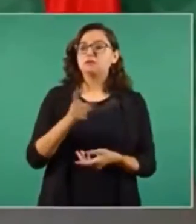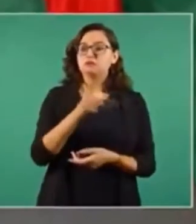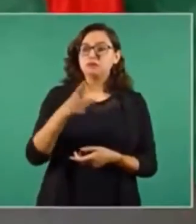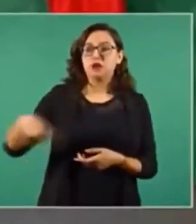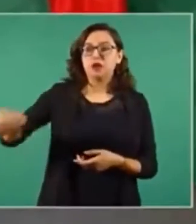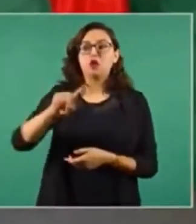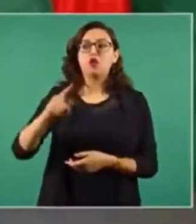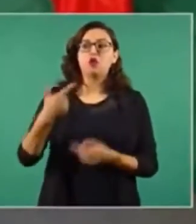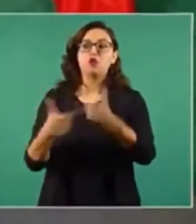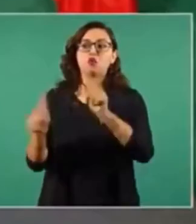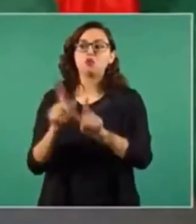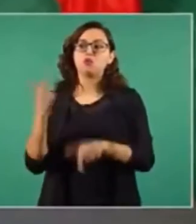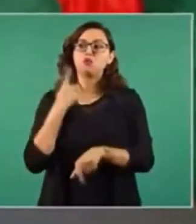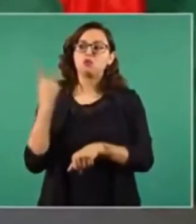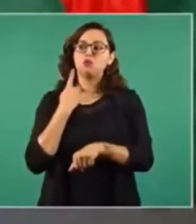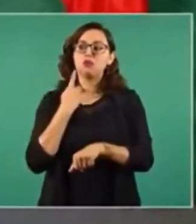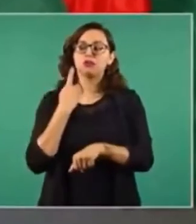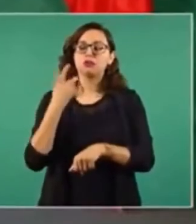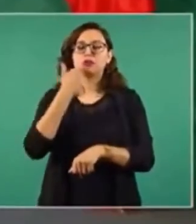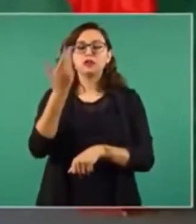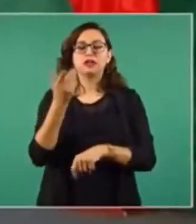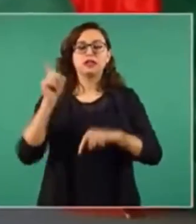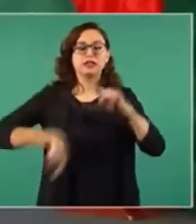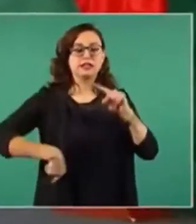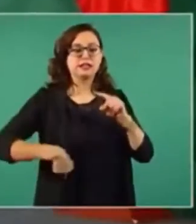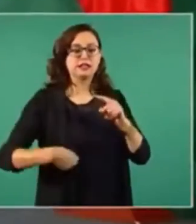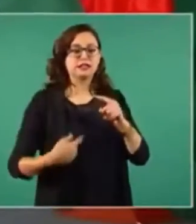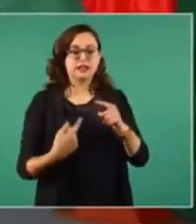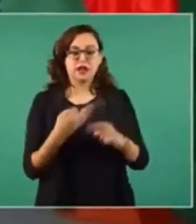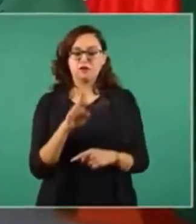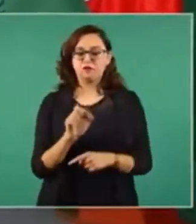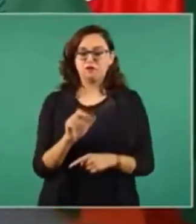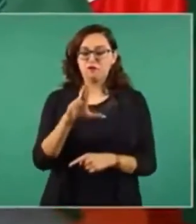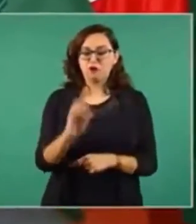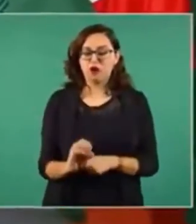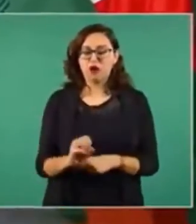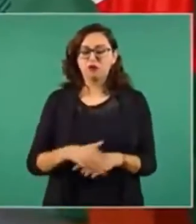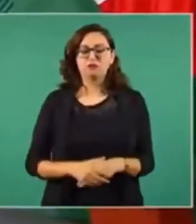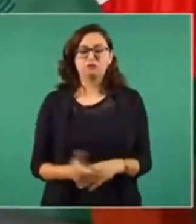el amparo porque querían eso